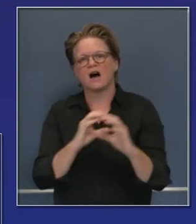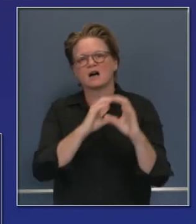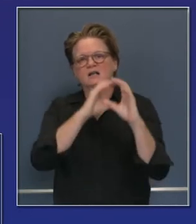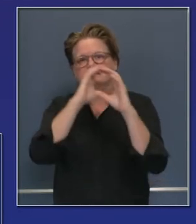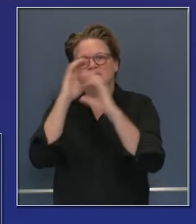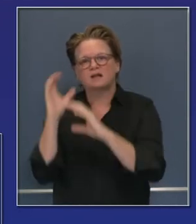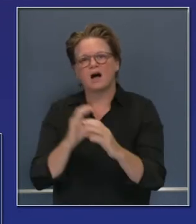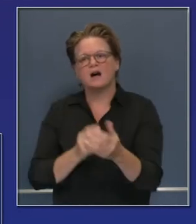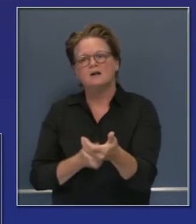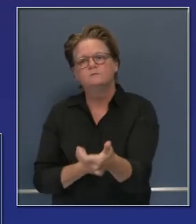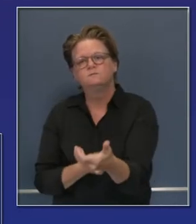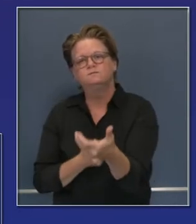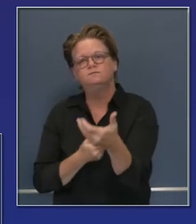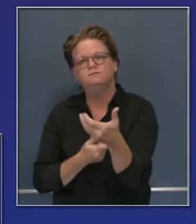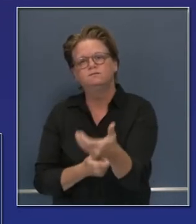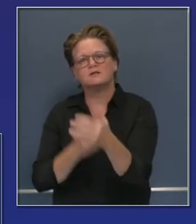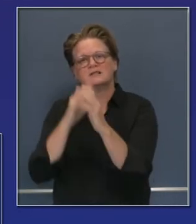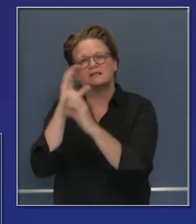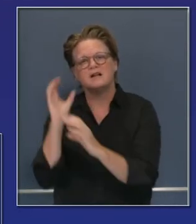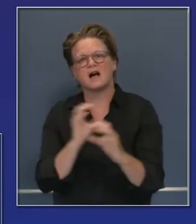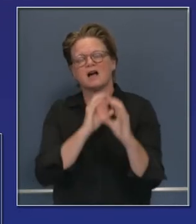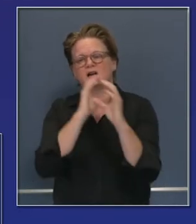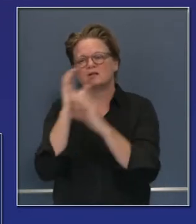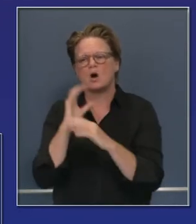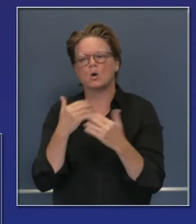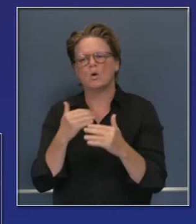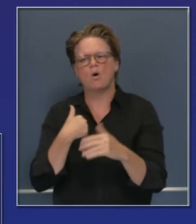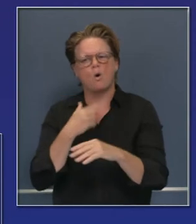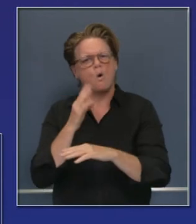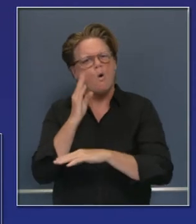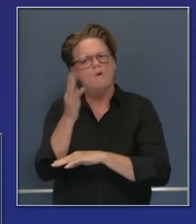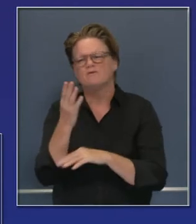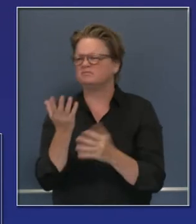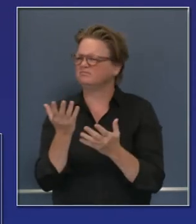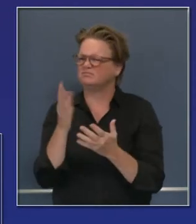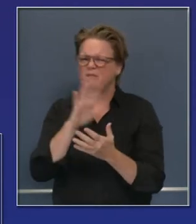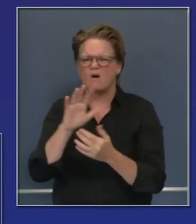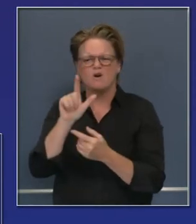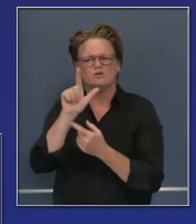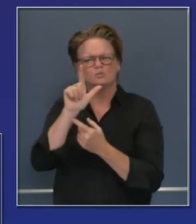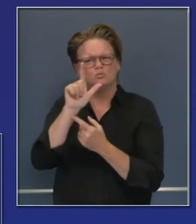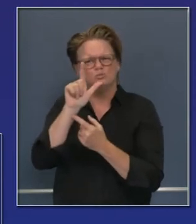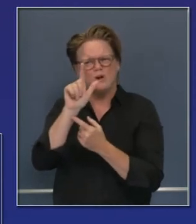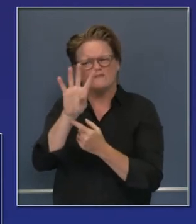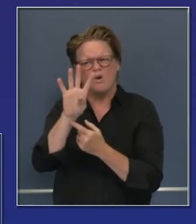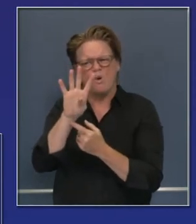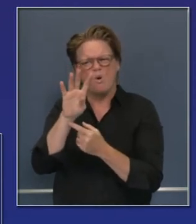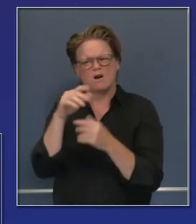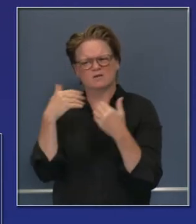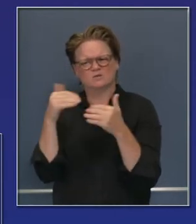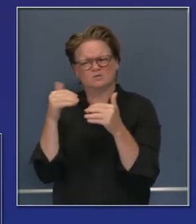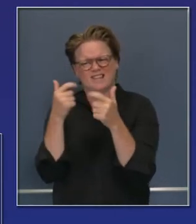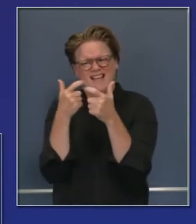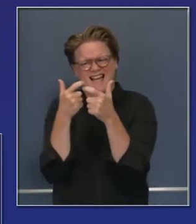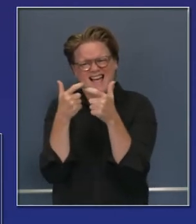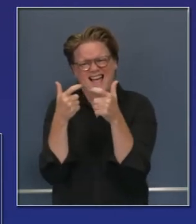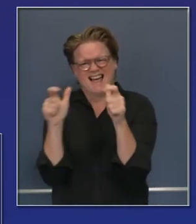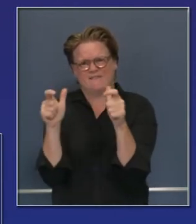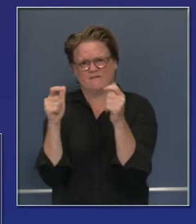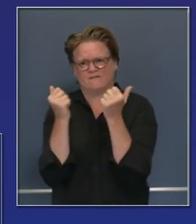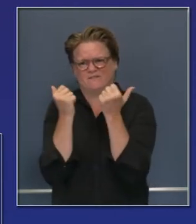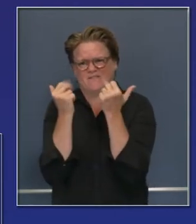tenemos que estar pensando en ellos porque tenemos estos 24 incendios y hay incendios nuevos que,